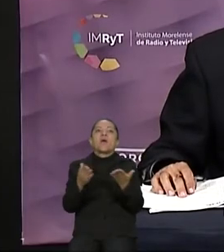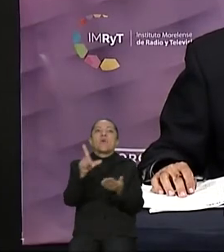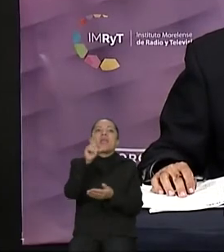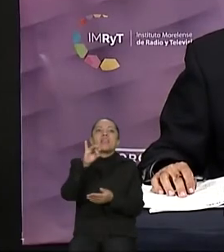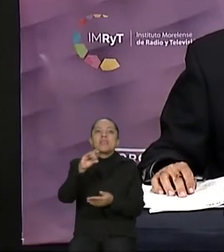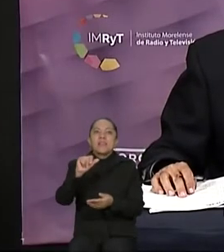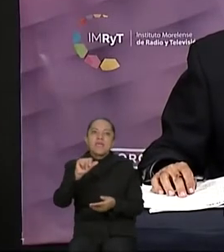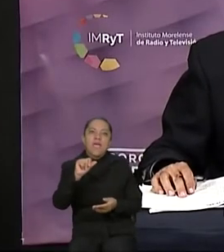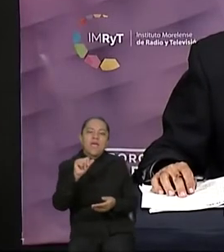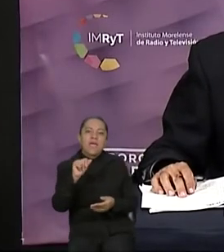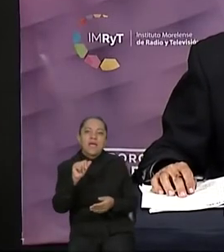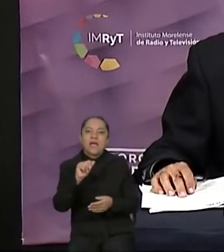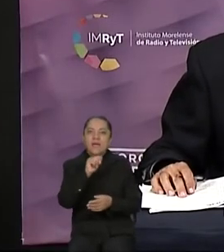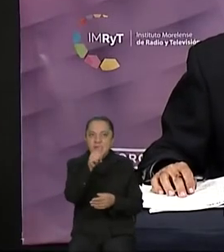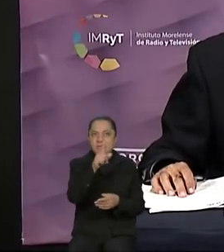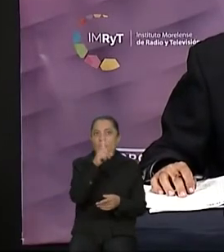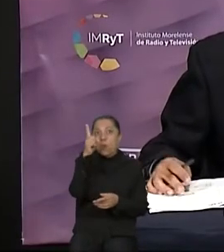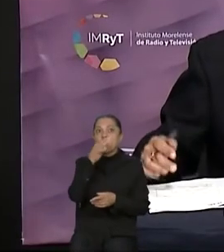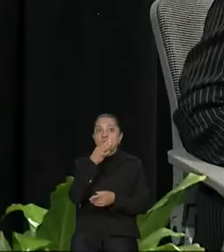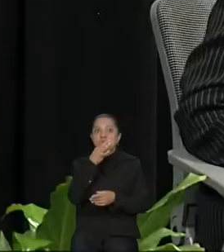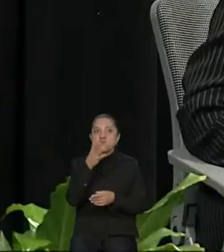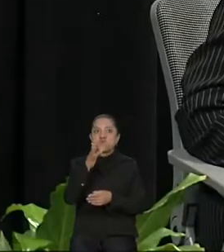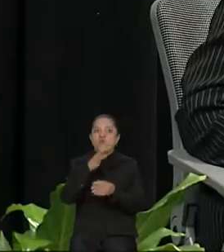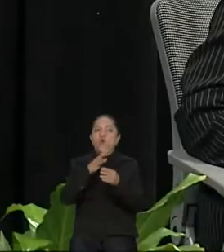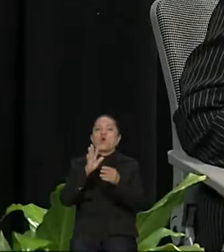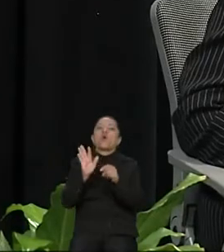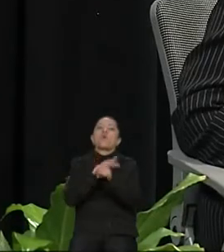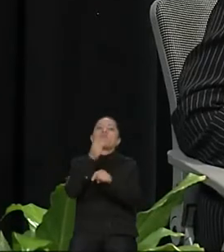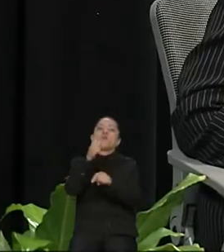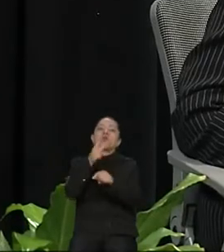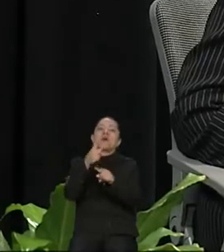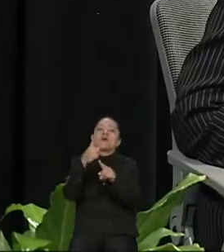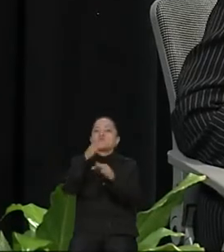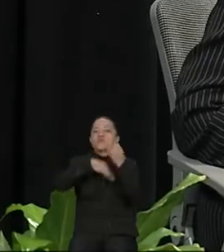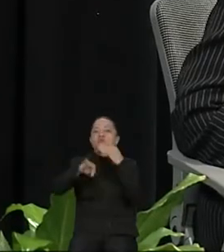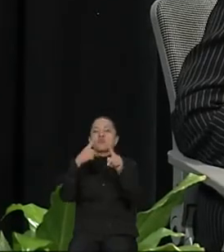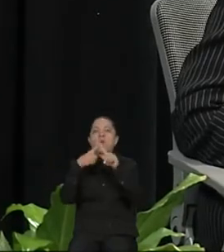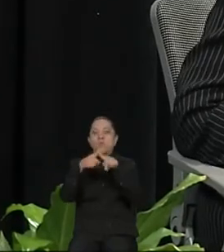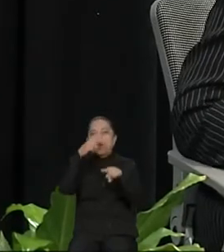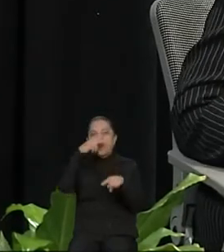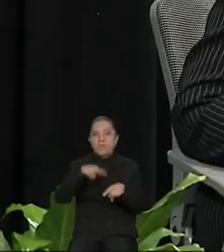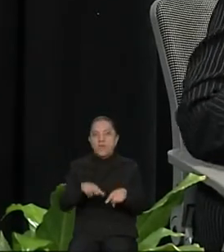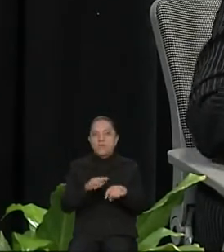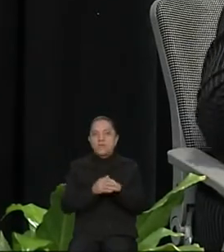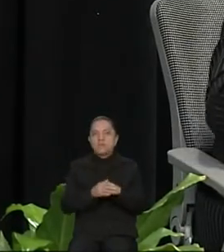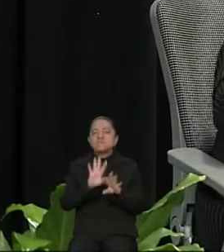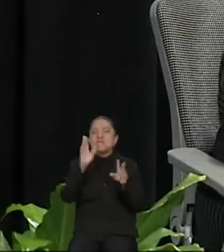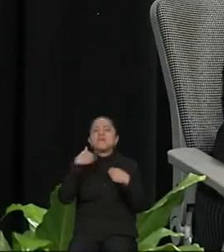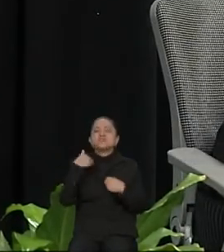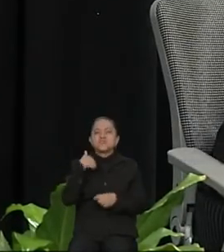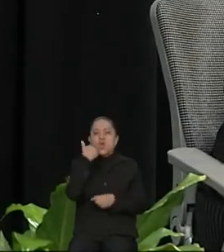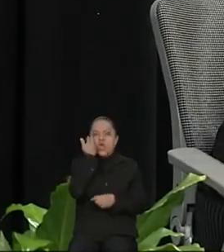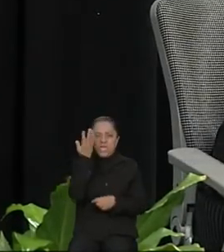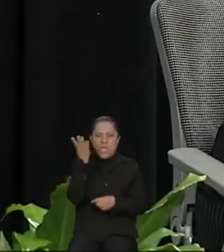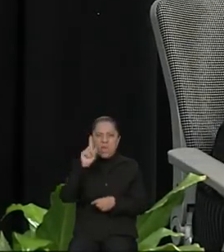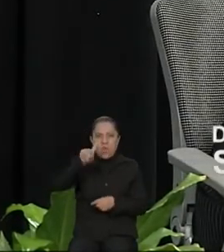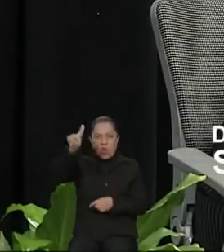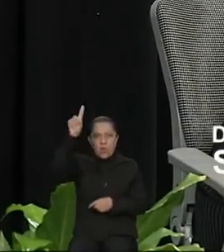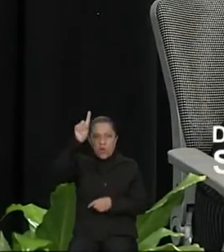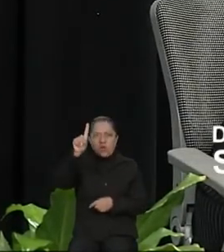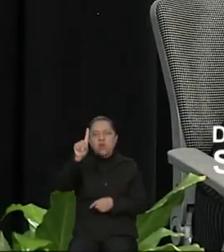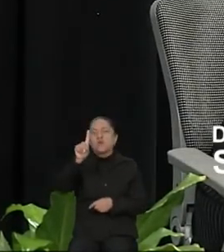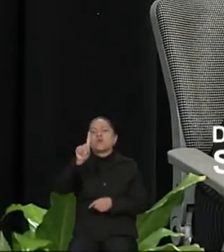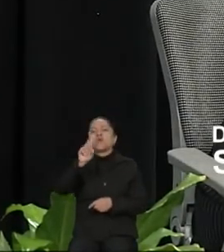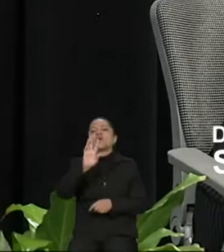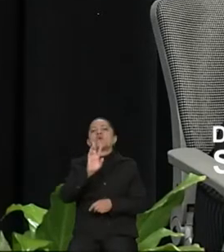réplica. Hasta por un minuto, Coalición Todos por México. Gracias. Bueno, yo he estado tratando de contestar de acuerdo a las capacidades y a